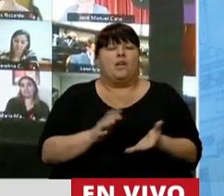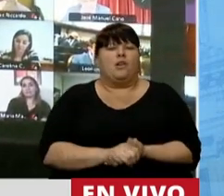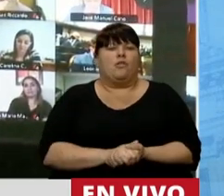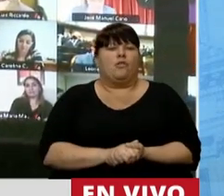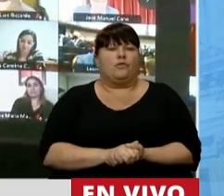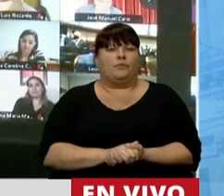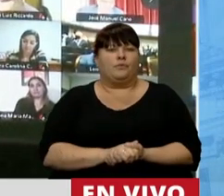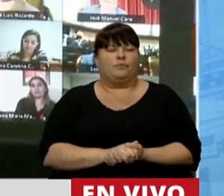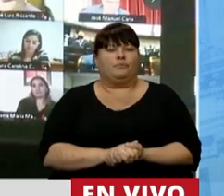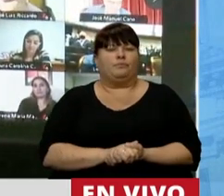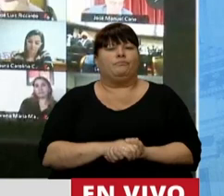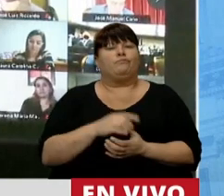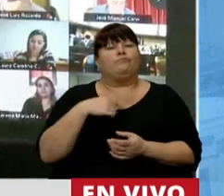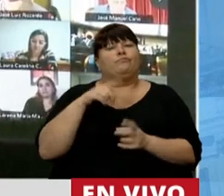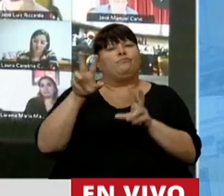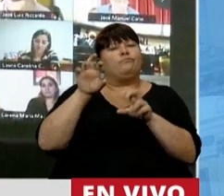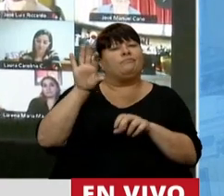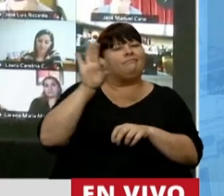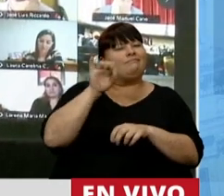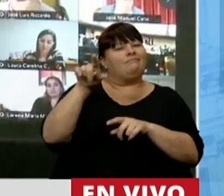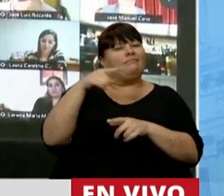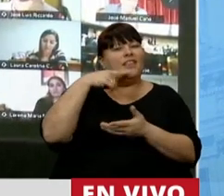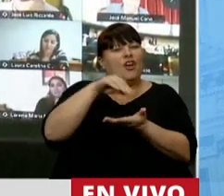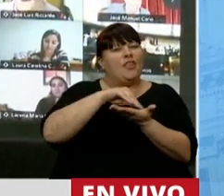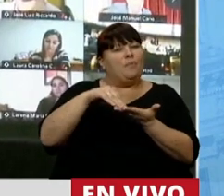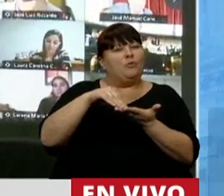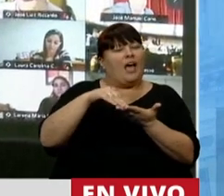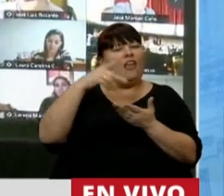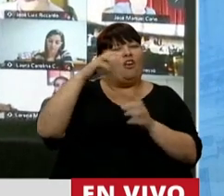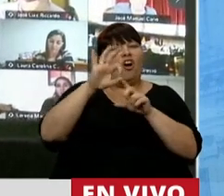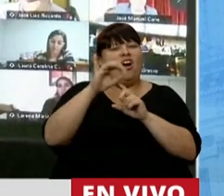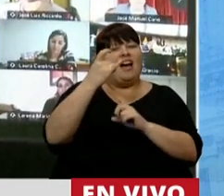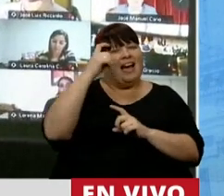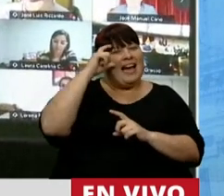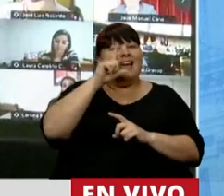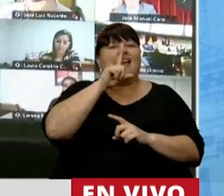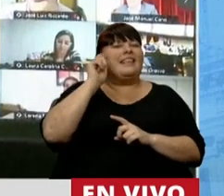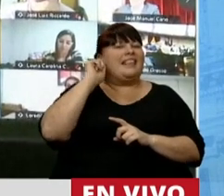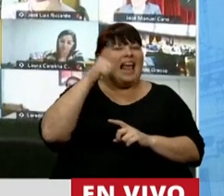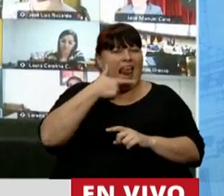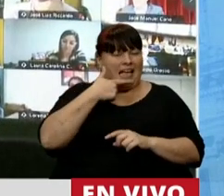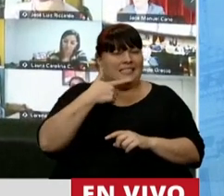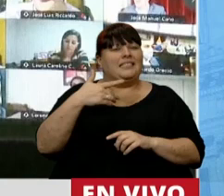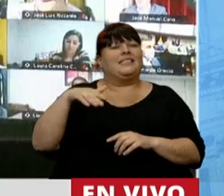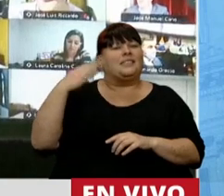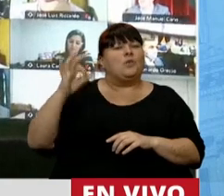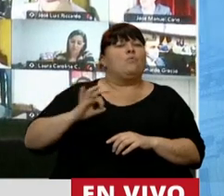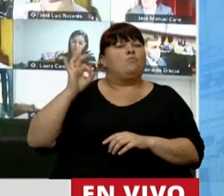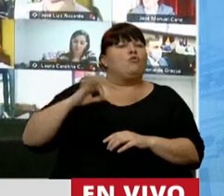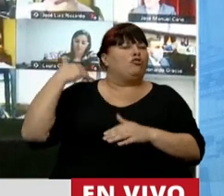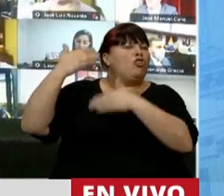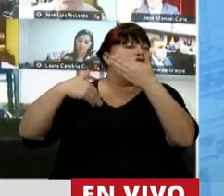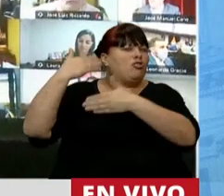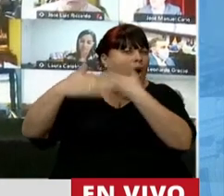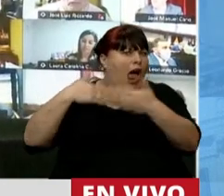Pero quiero tomarme algo que dijo el diputado Kedla. Nos ha llevado muchísimos años la